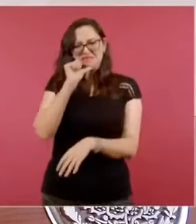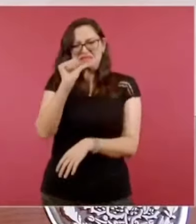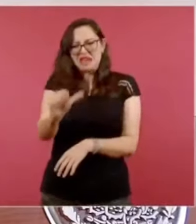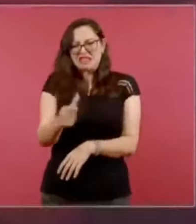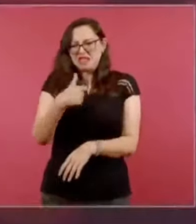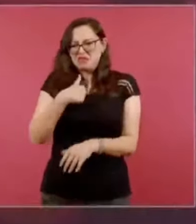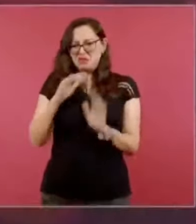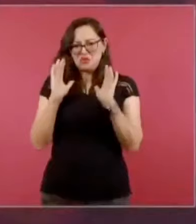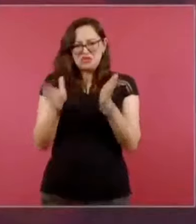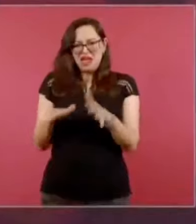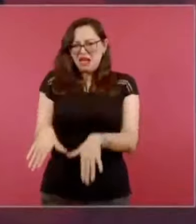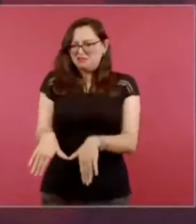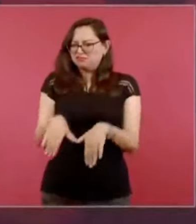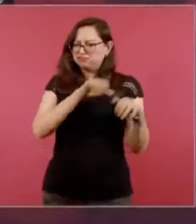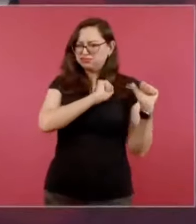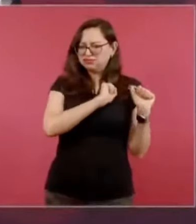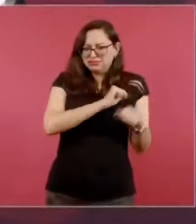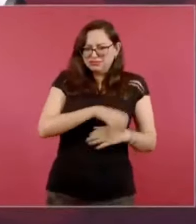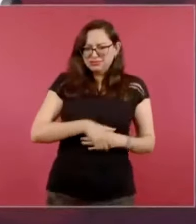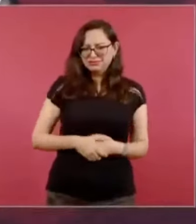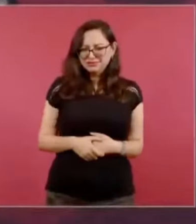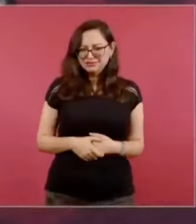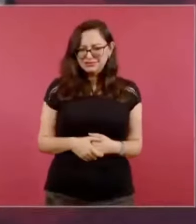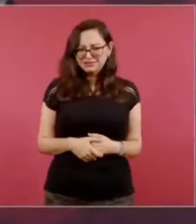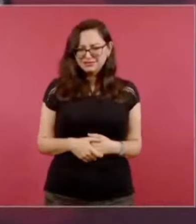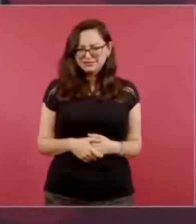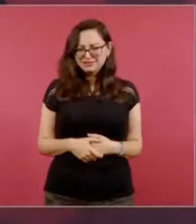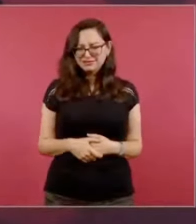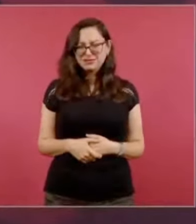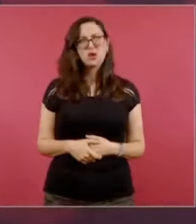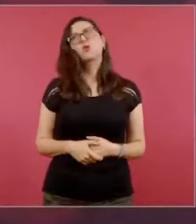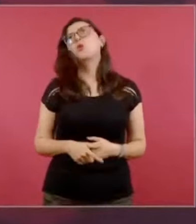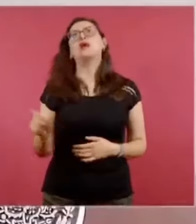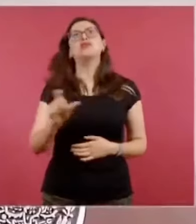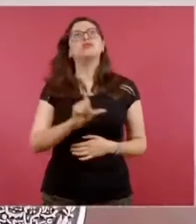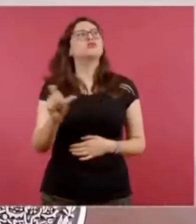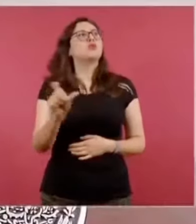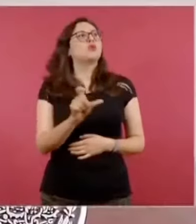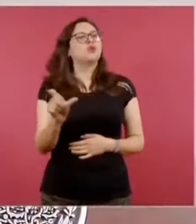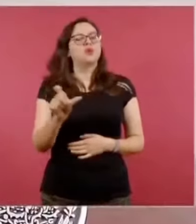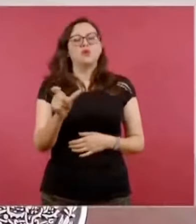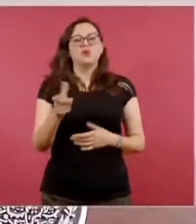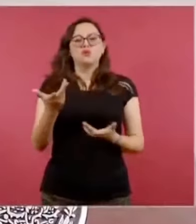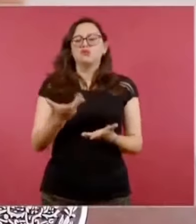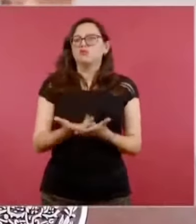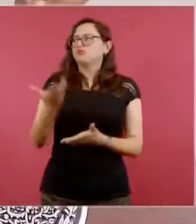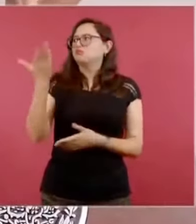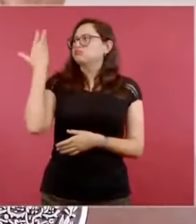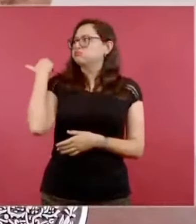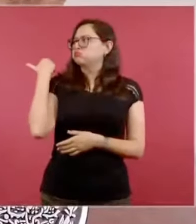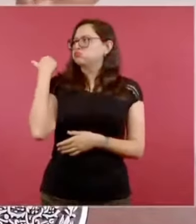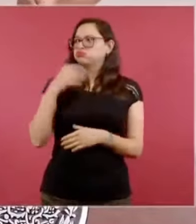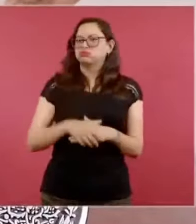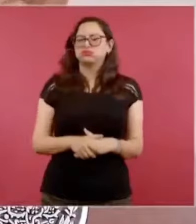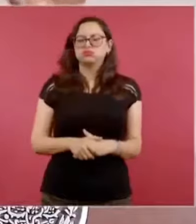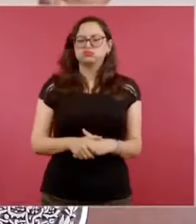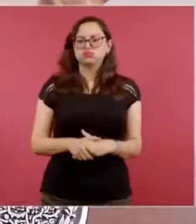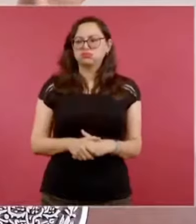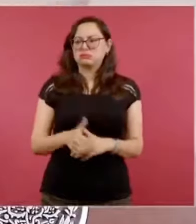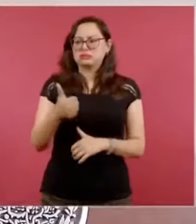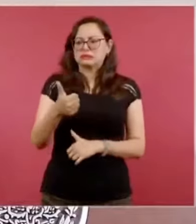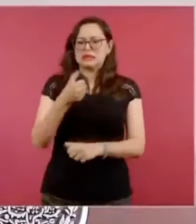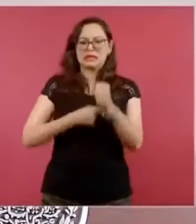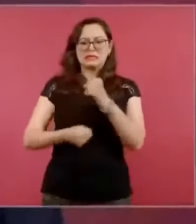qué discurso en los casi seis